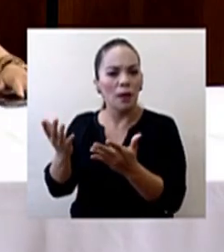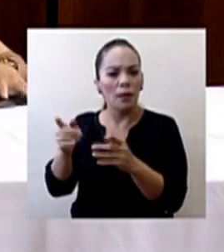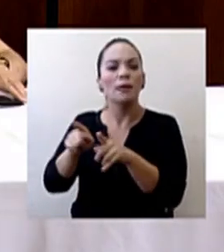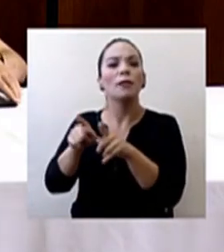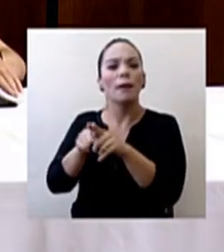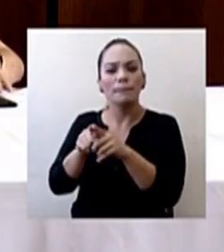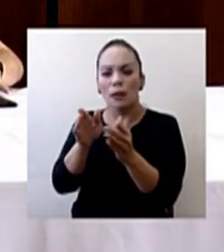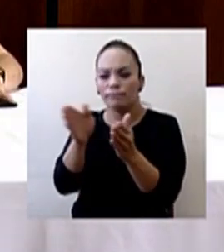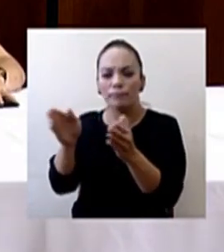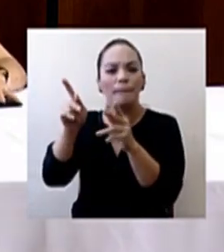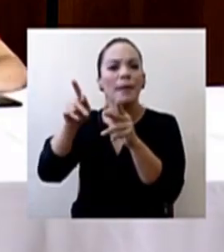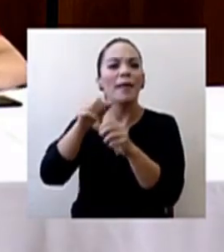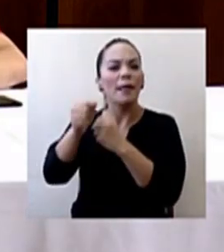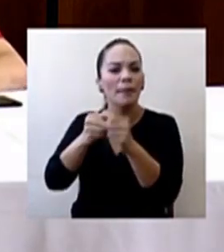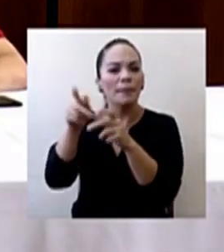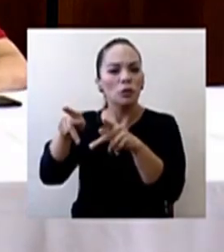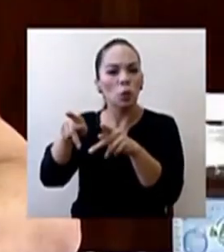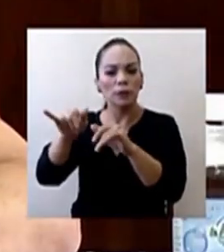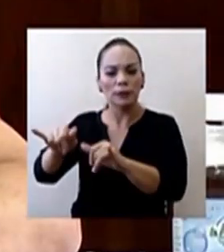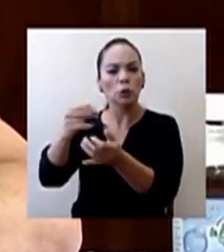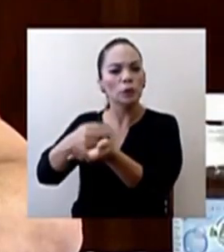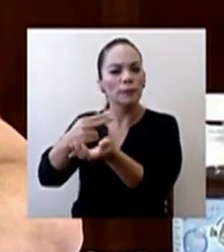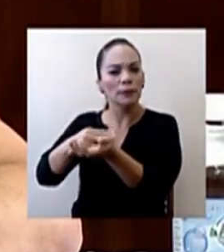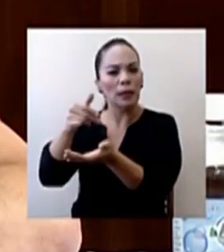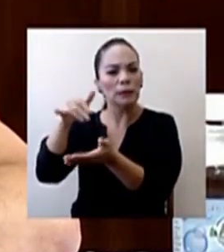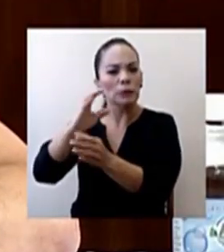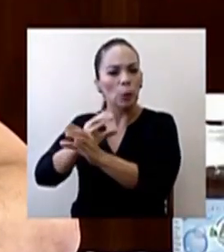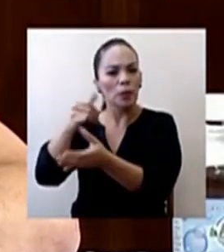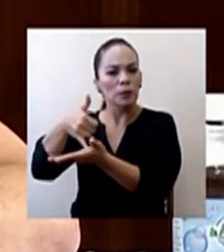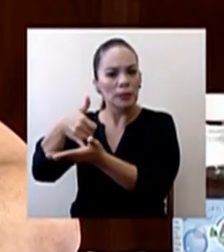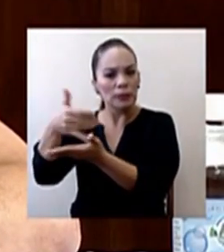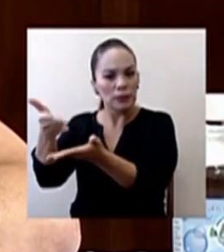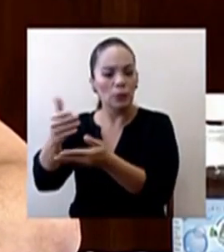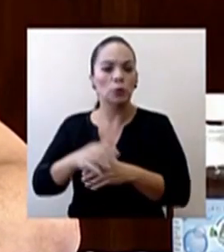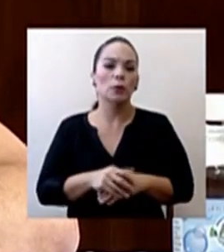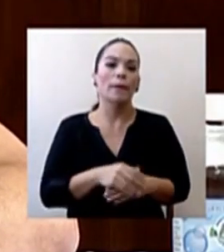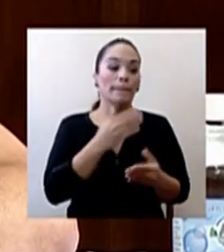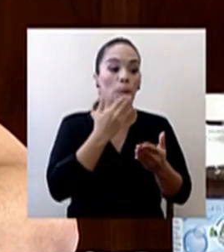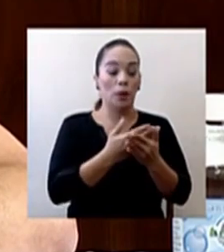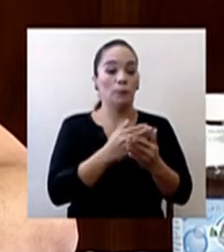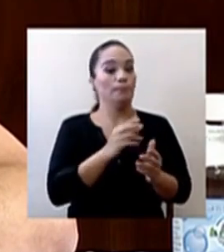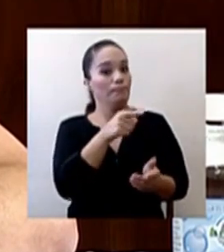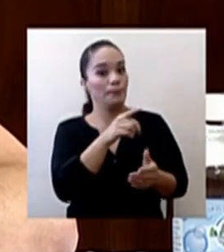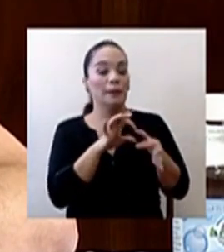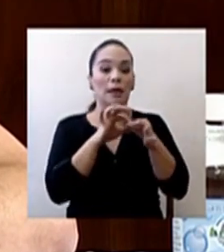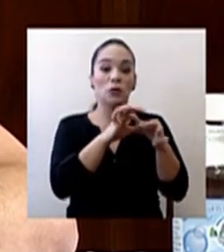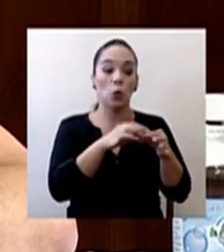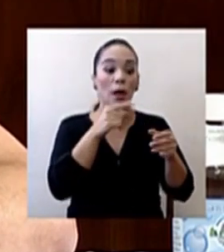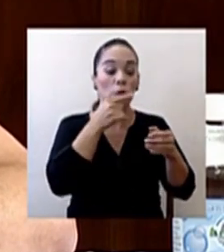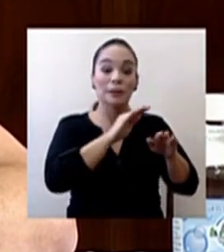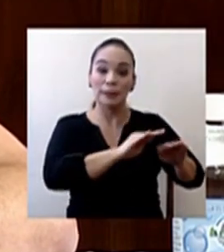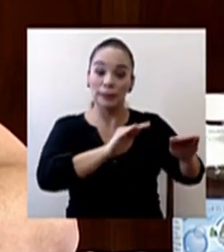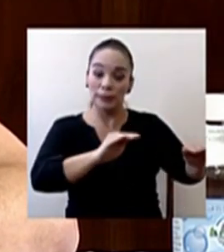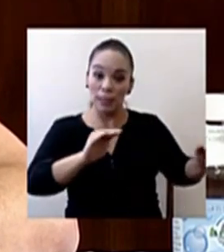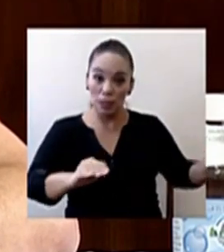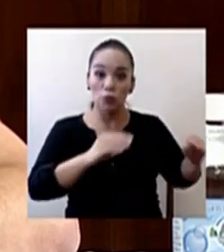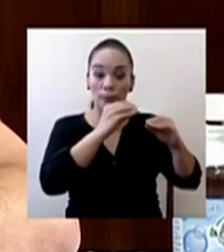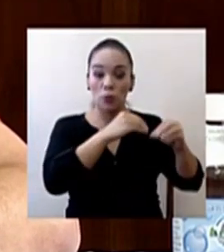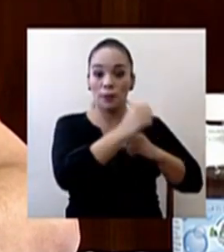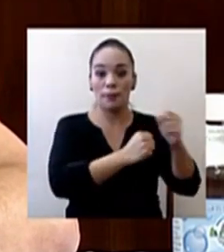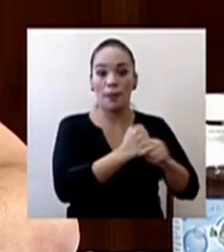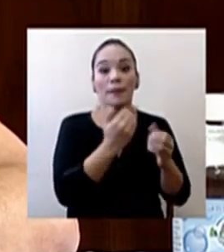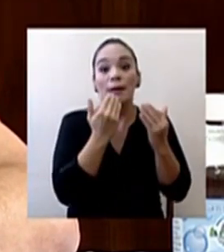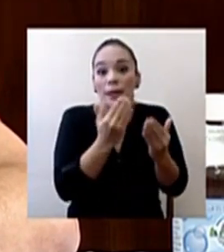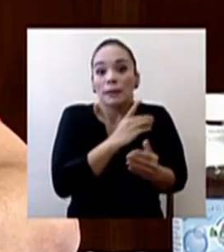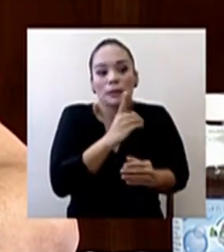continúan en cuidados intensivos. Bueno, con relación a los niños o a todos los menores de edad, pues gracias